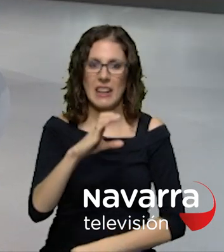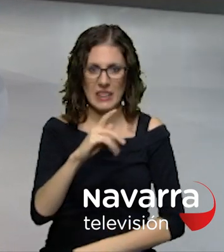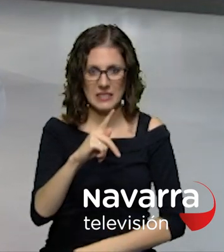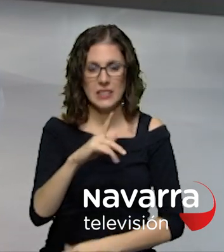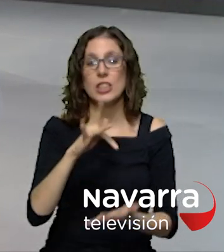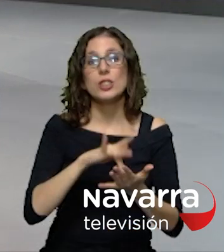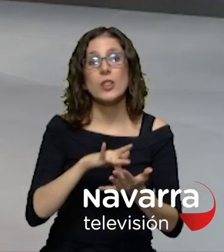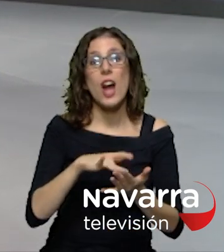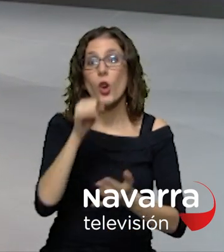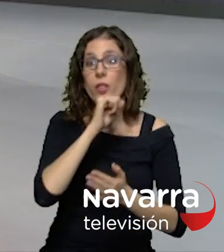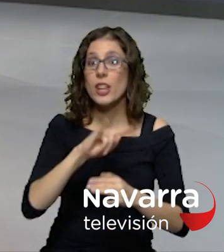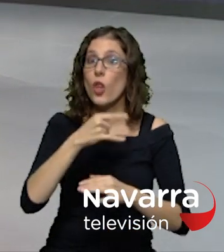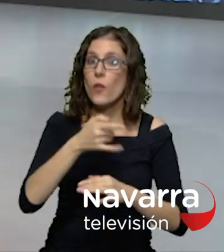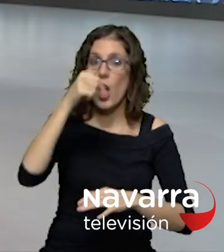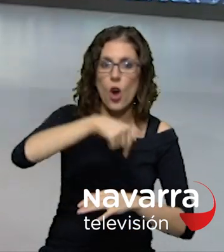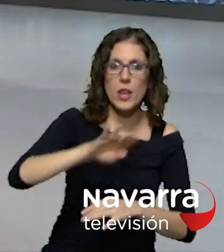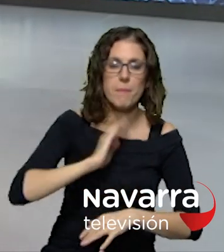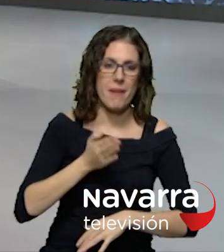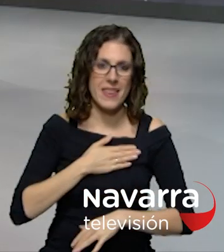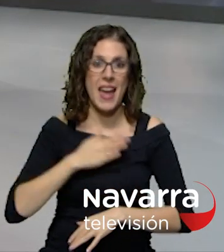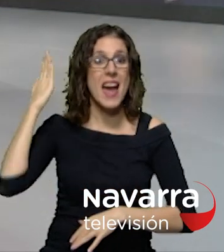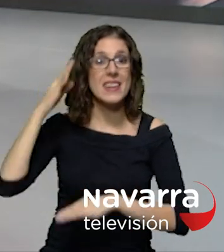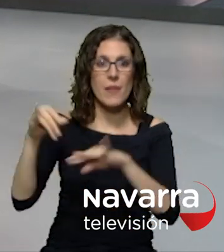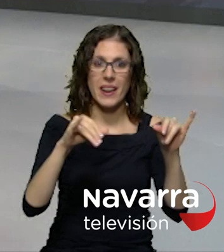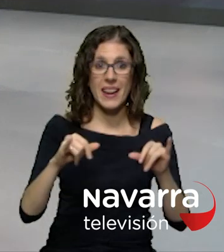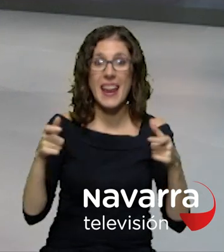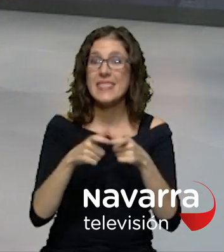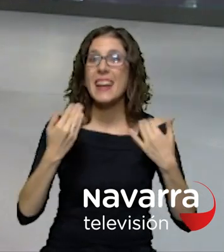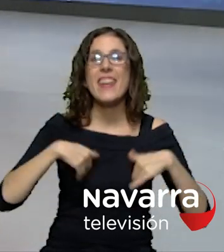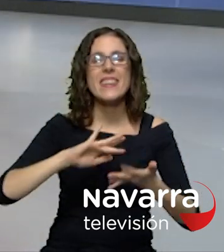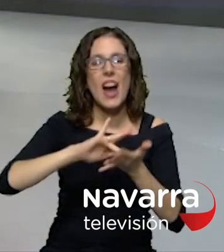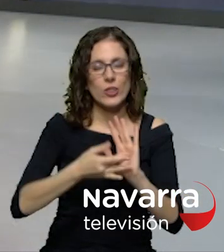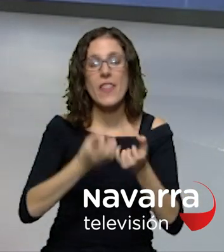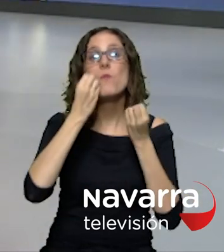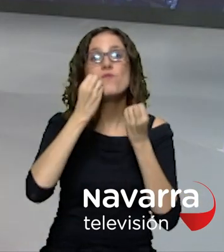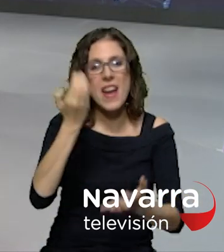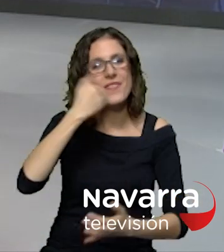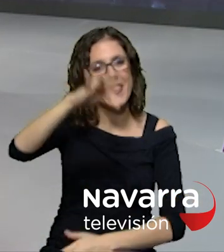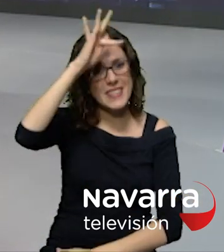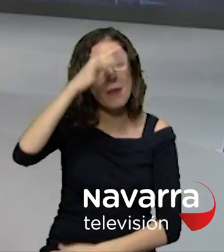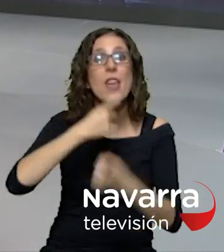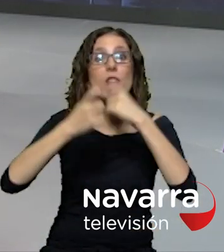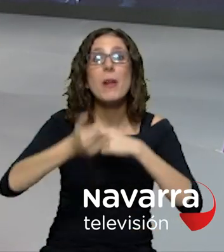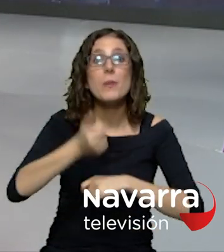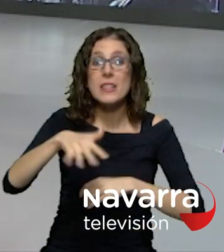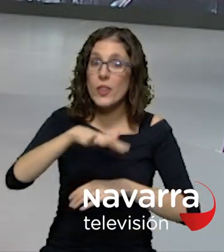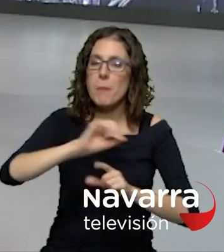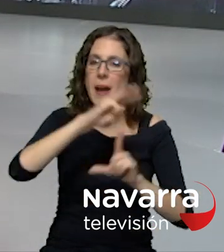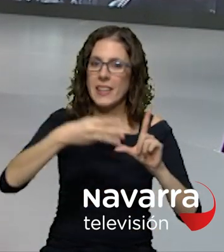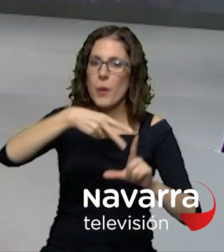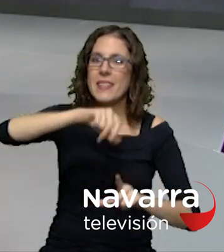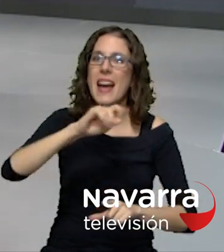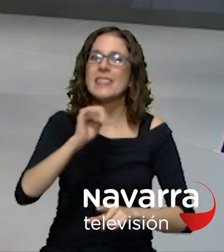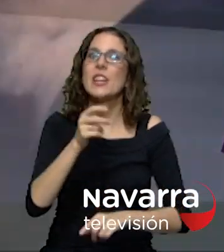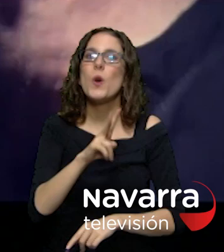el Navarra Arena con entradas agotadas Que tengan un buen fin de semana Ya saben más información en natv.es Y a las 8 y media con Ricardo